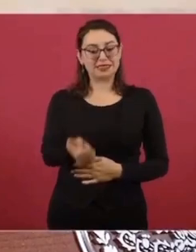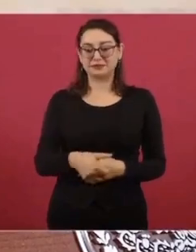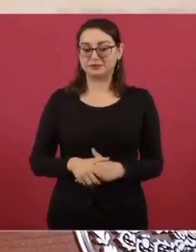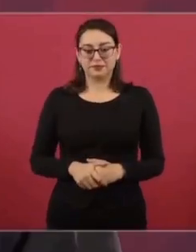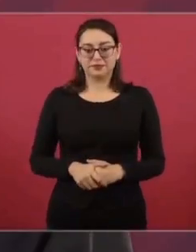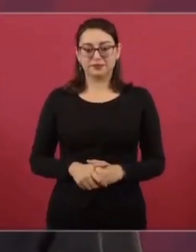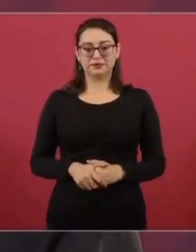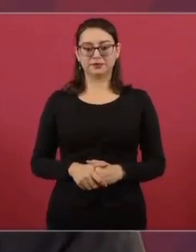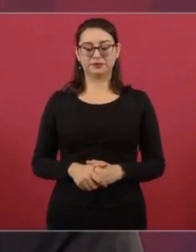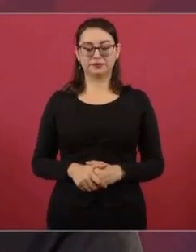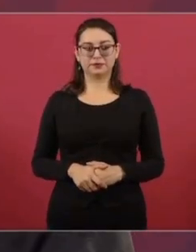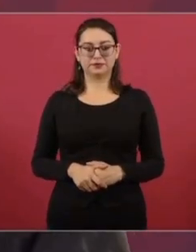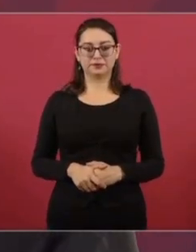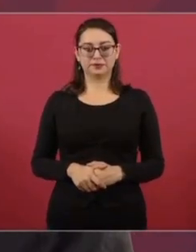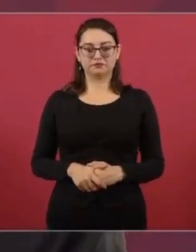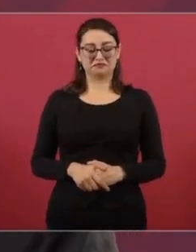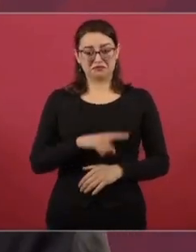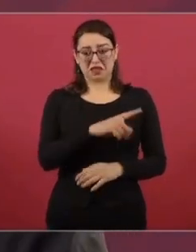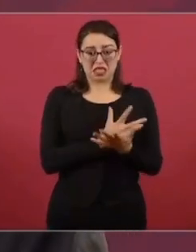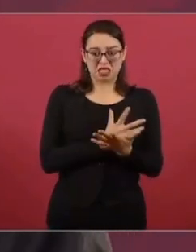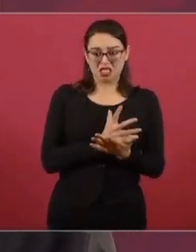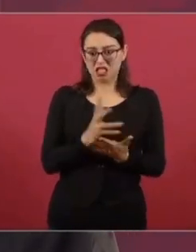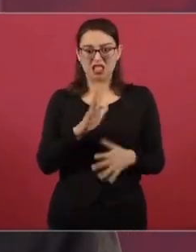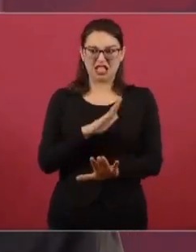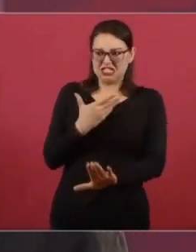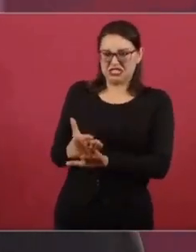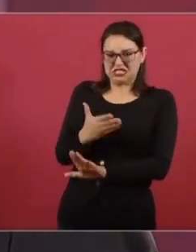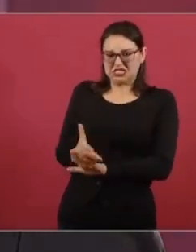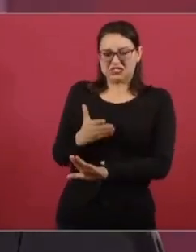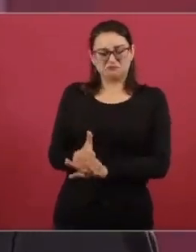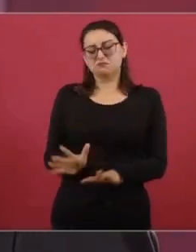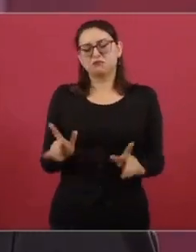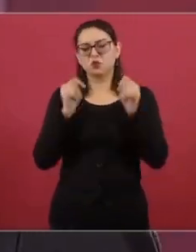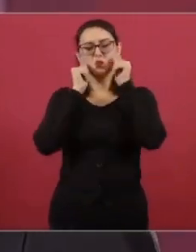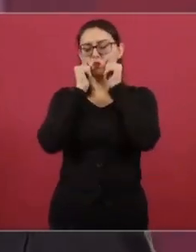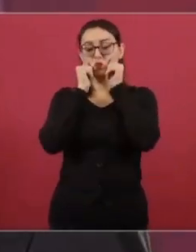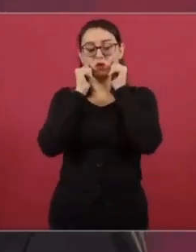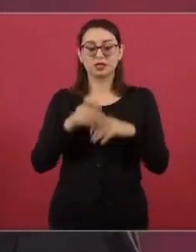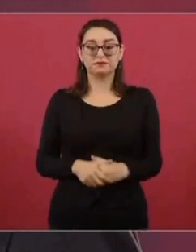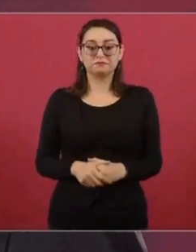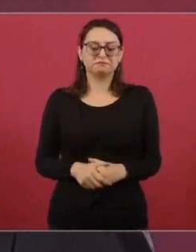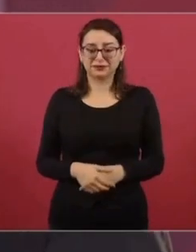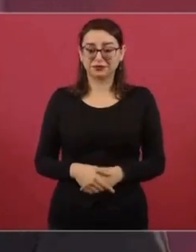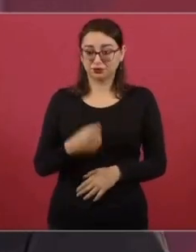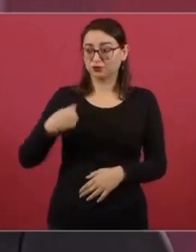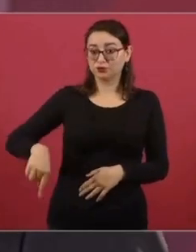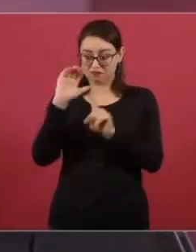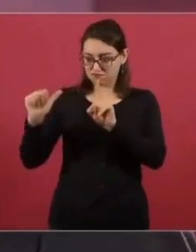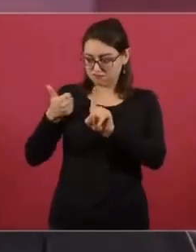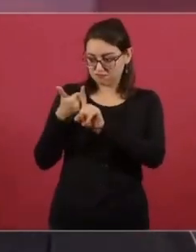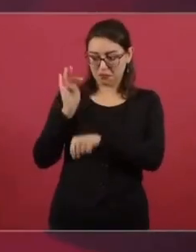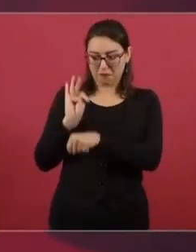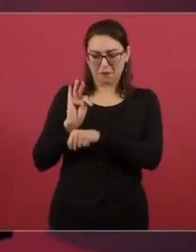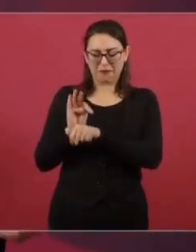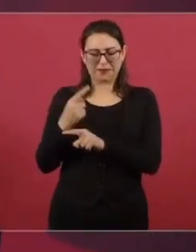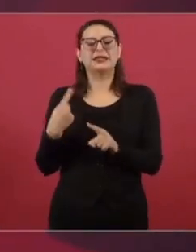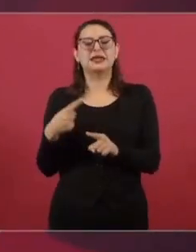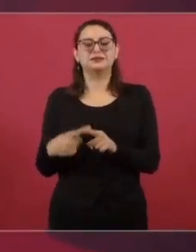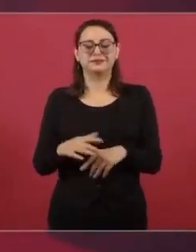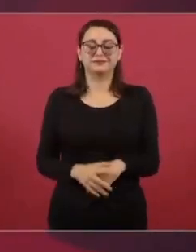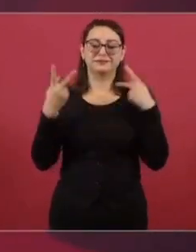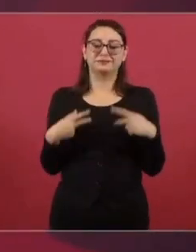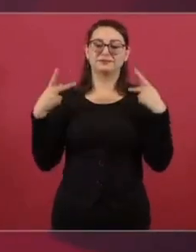de manifestación. Aunque se excedan. Porque la verdad, tenemos nuestro ángel de la guarda, que es el pueblo, que nos